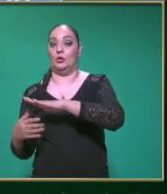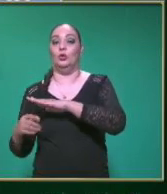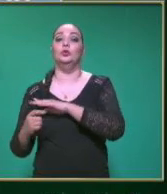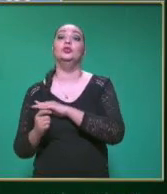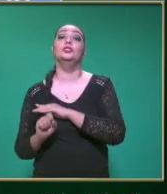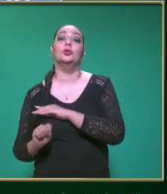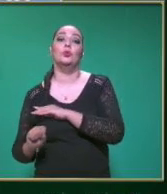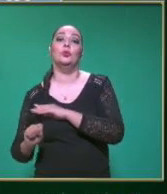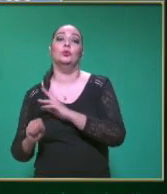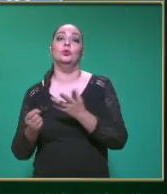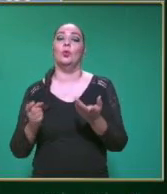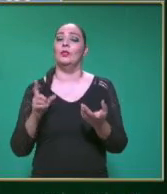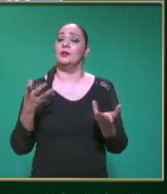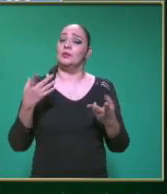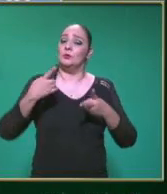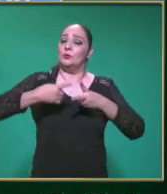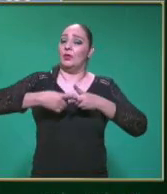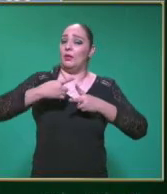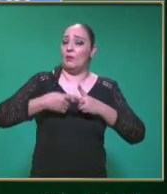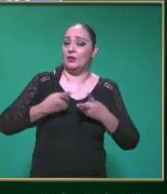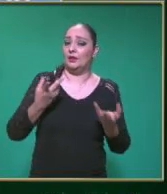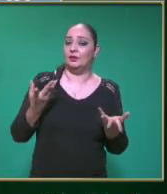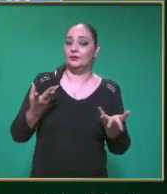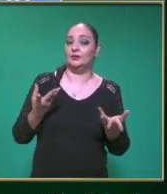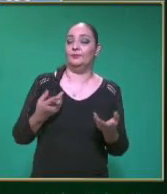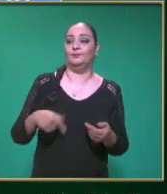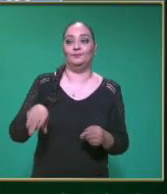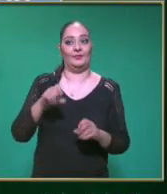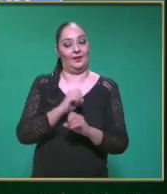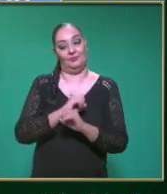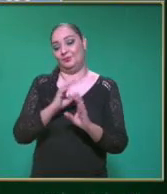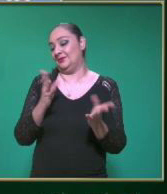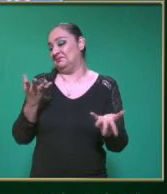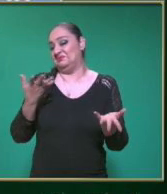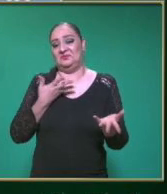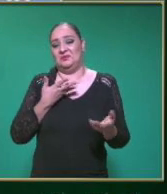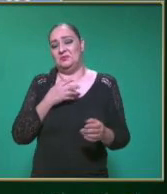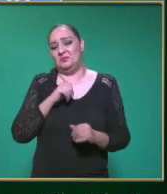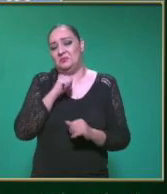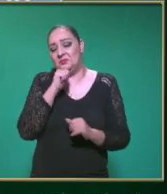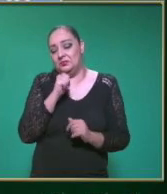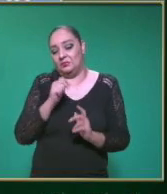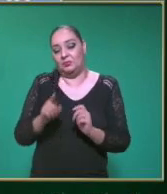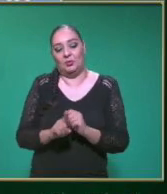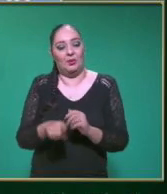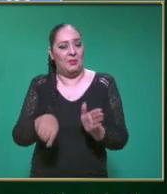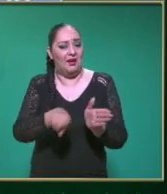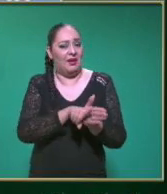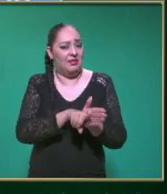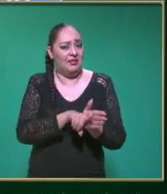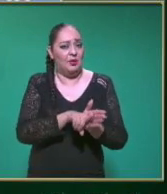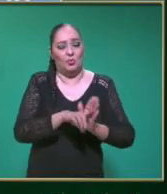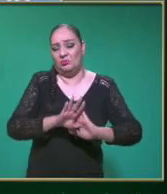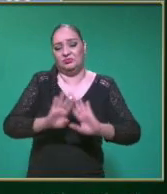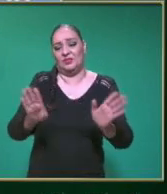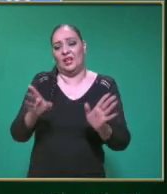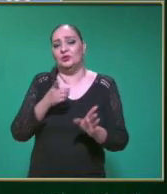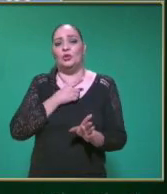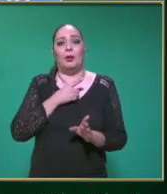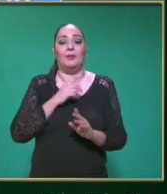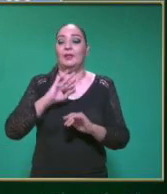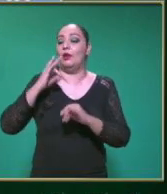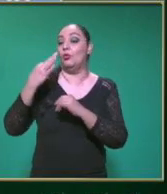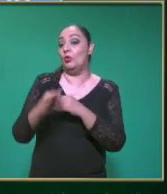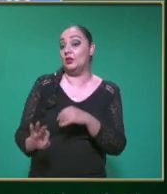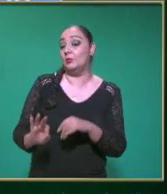Cuando hacemos La operación Maestro Pues obviamente No afecta para nada El valor negativo Ese se va a expresar Hasta el